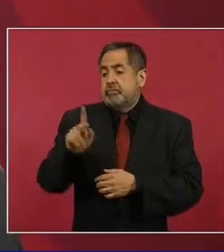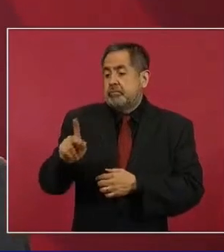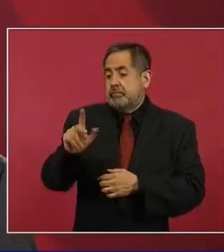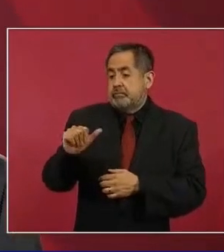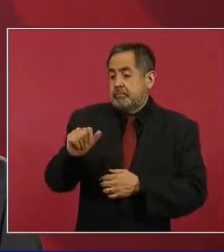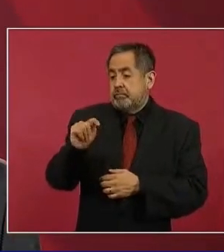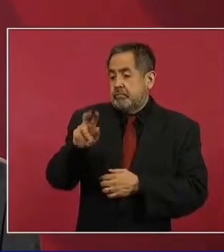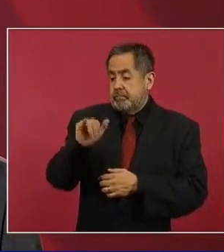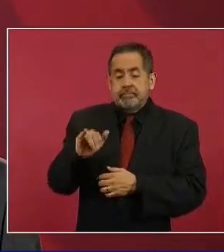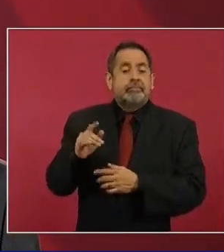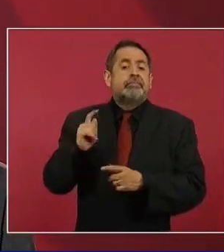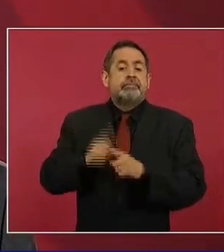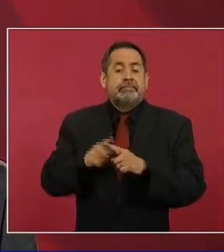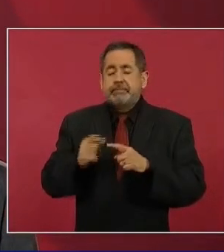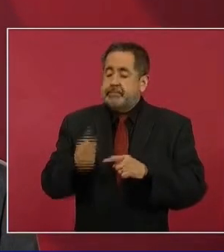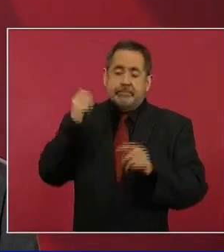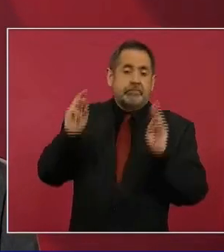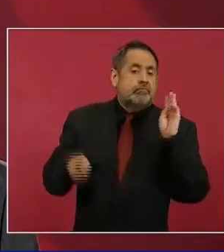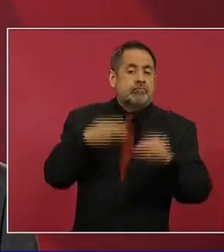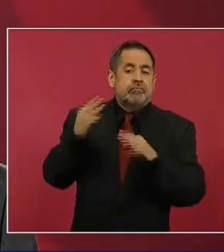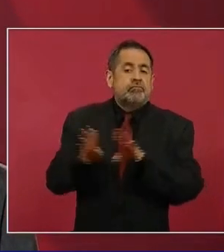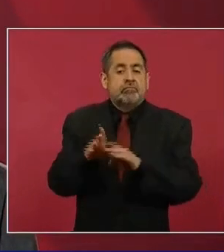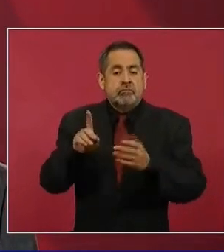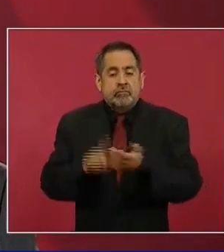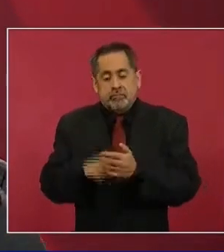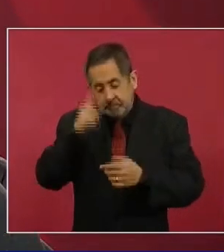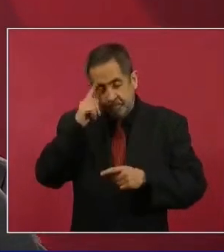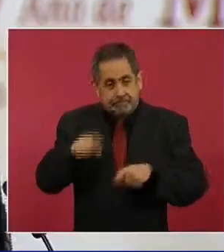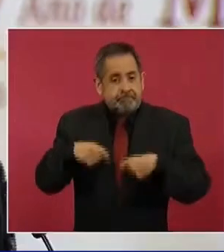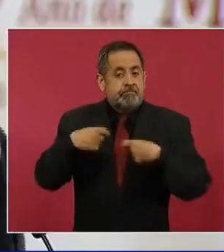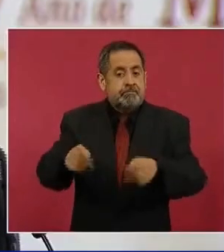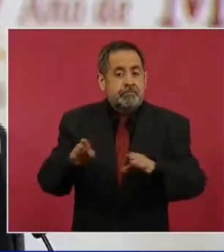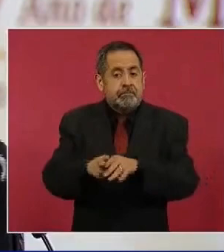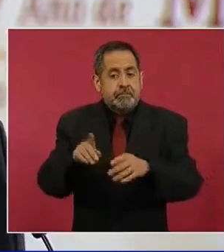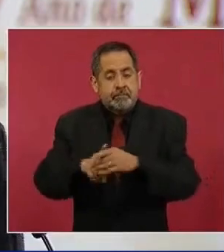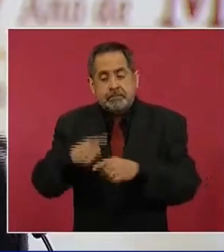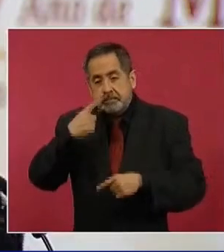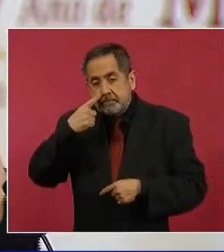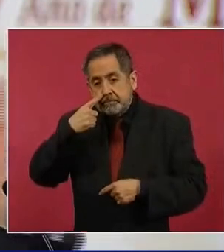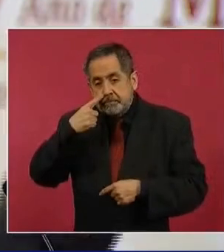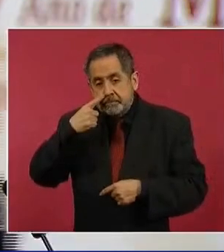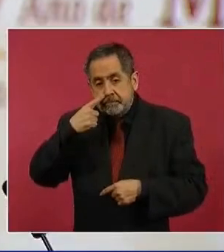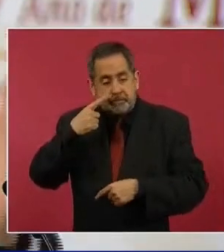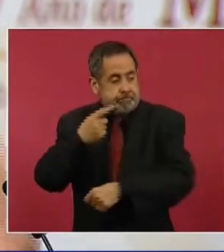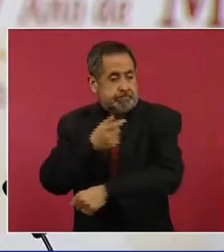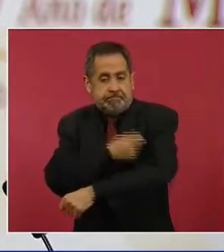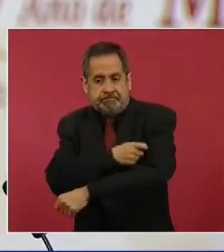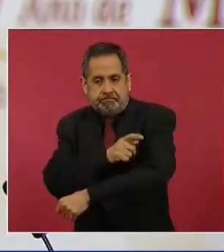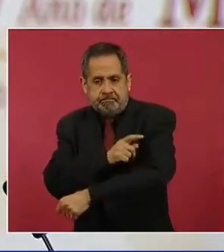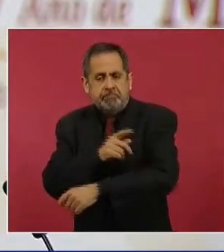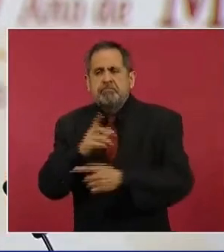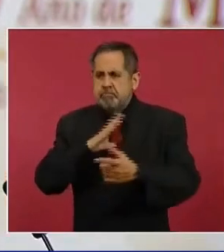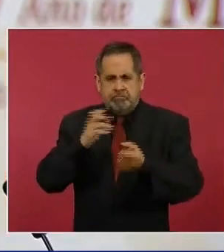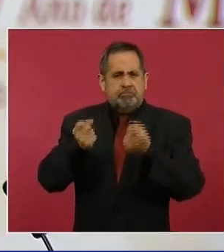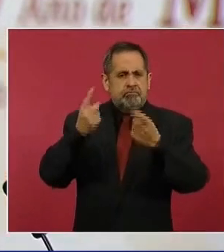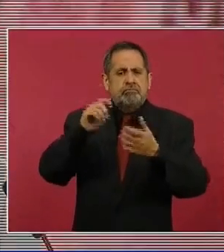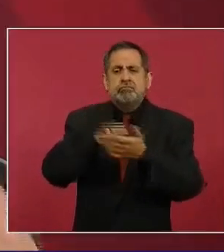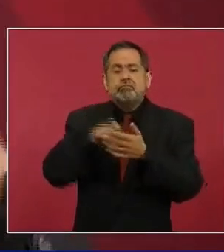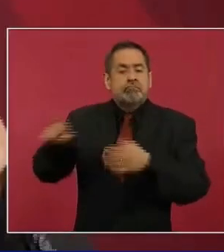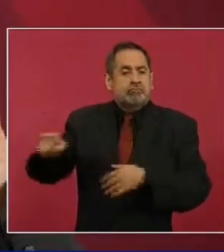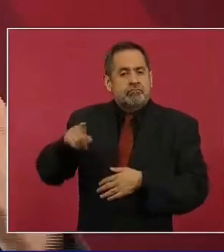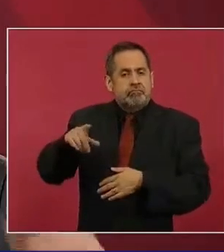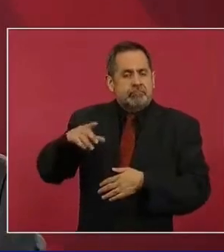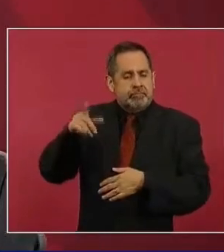primeras que en el mundo entero se propone para su vía de inoculación por la nariz. Hay otras, las vacunas cubanas,